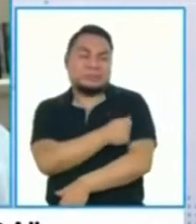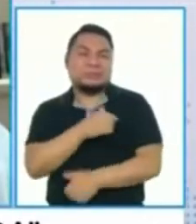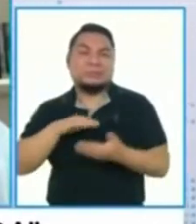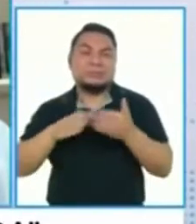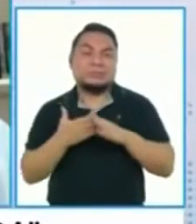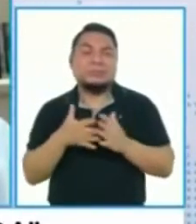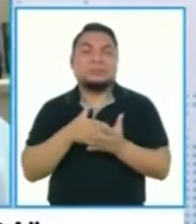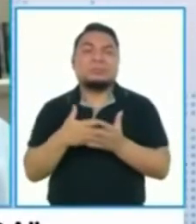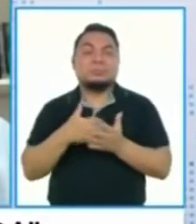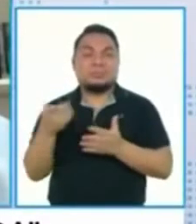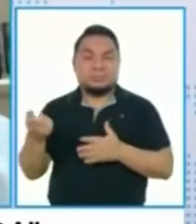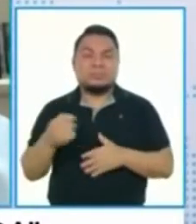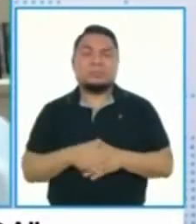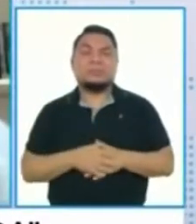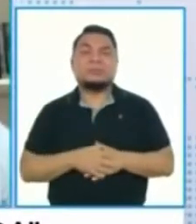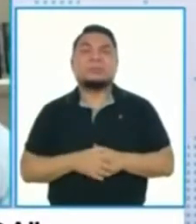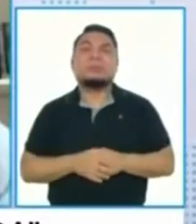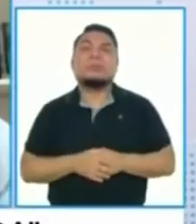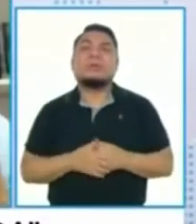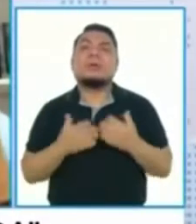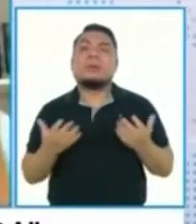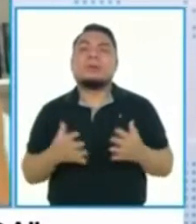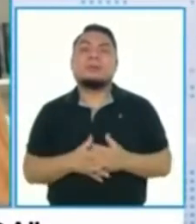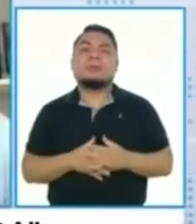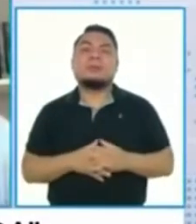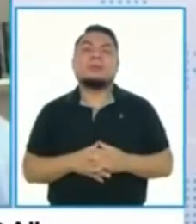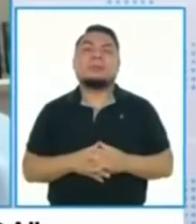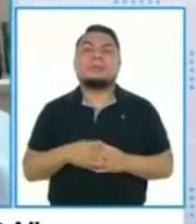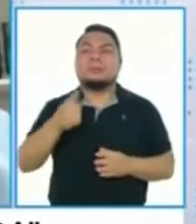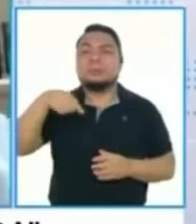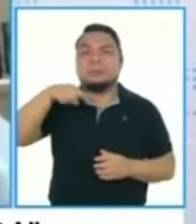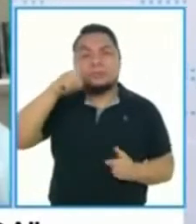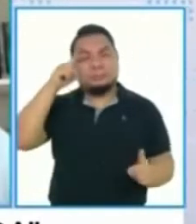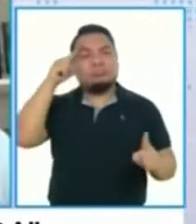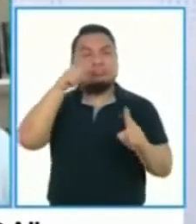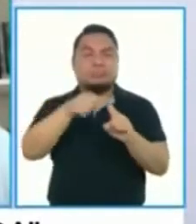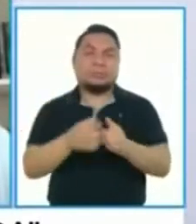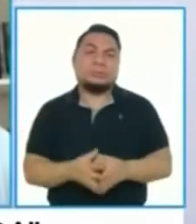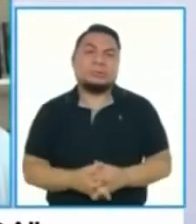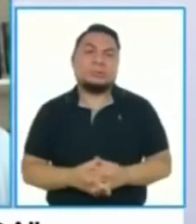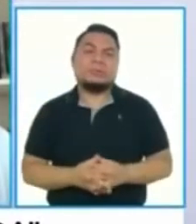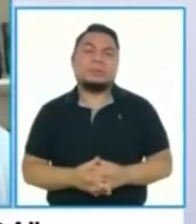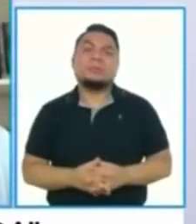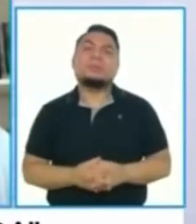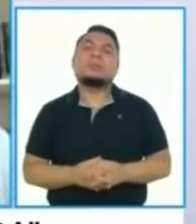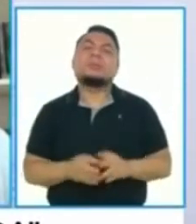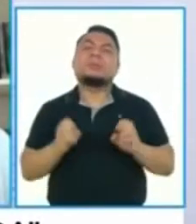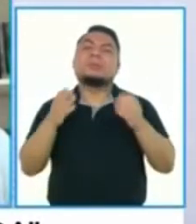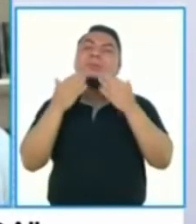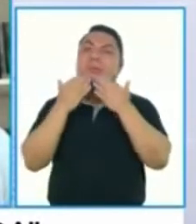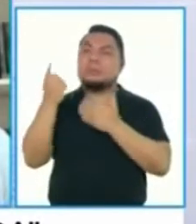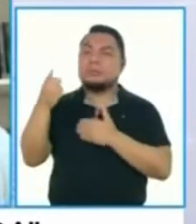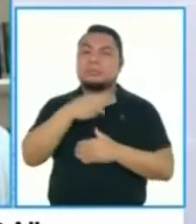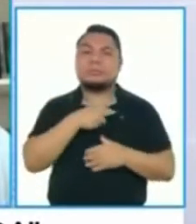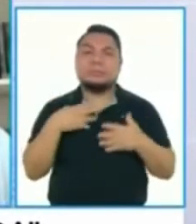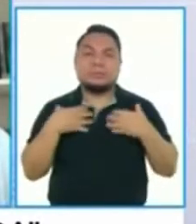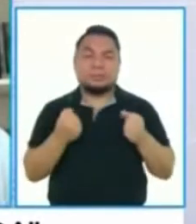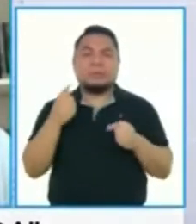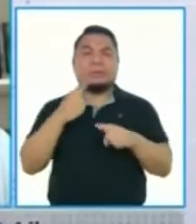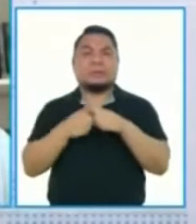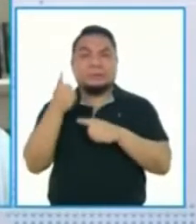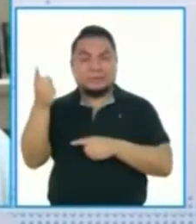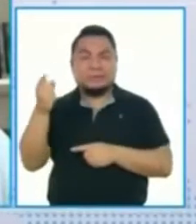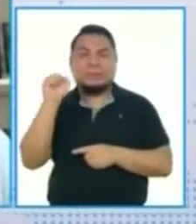población más vulnerable, nuestros trabajadores de salud. Así es. Y entretenemos a ese objetivo. Así es, muchas gracias, pues, al exministro de Salud, Víctor